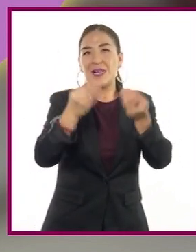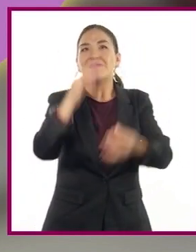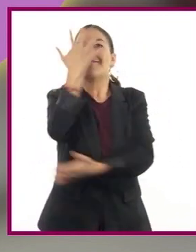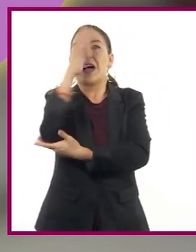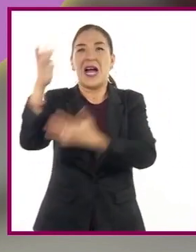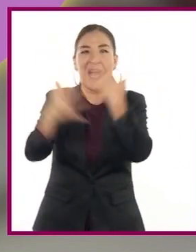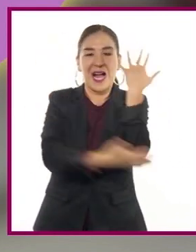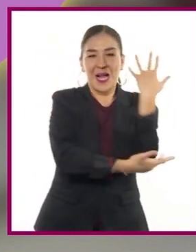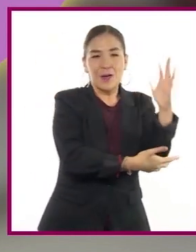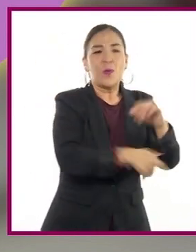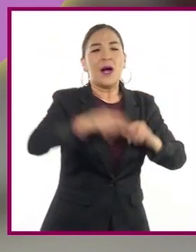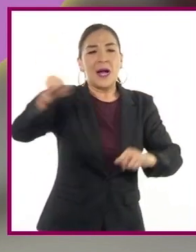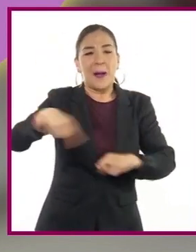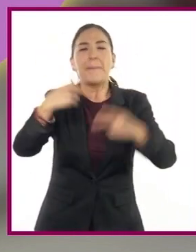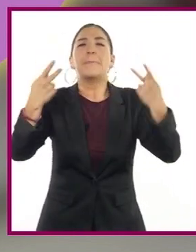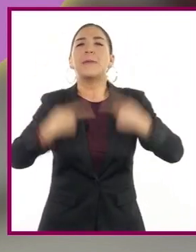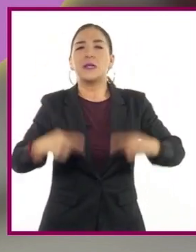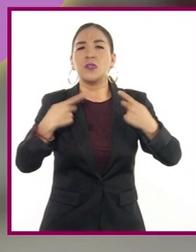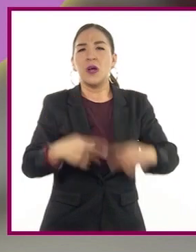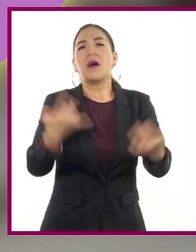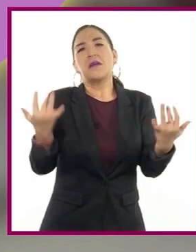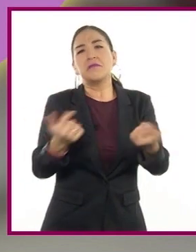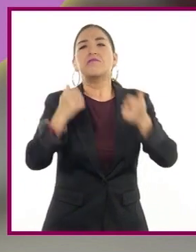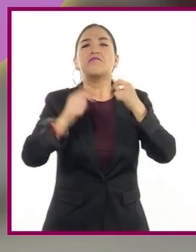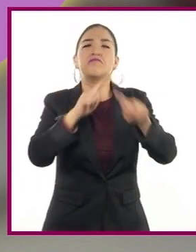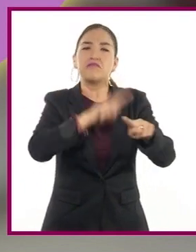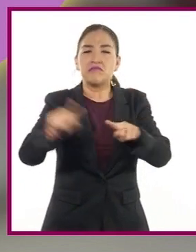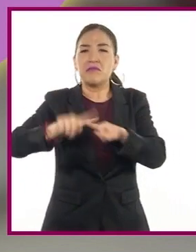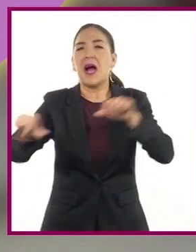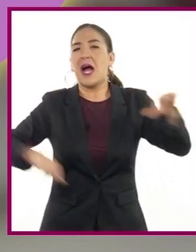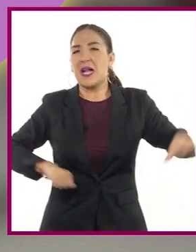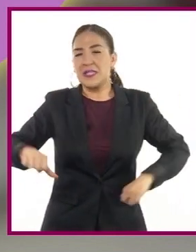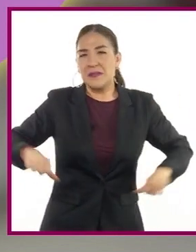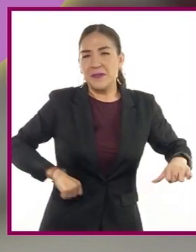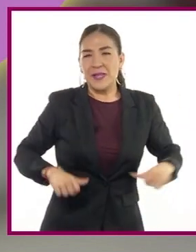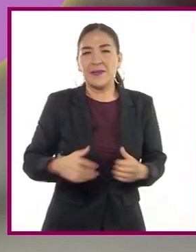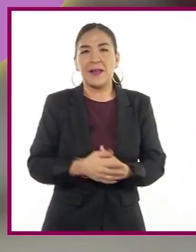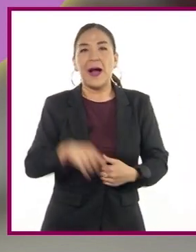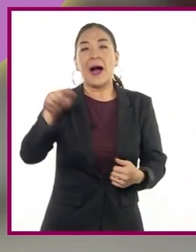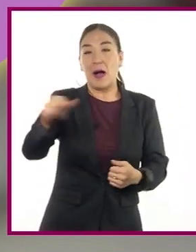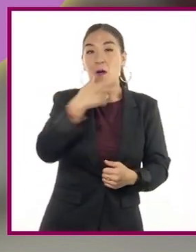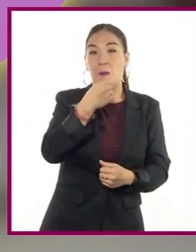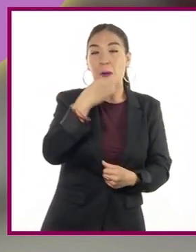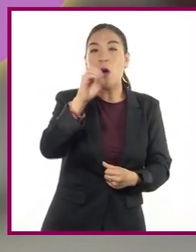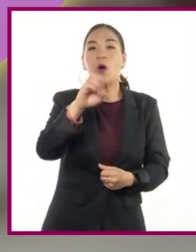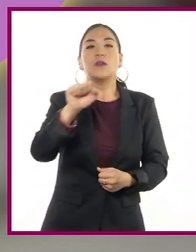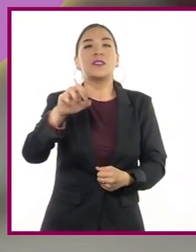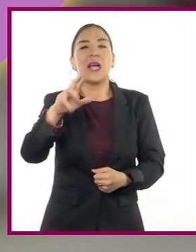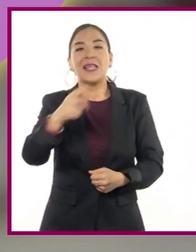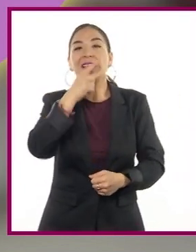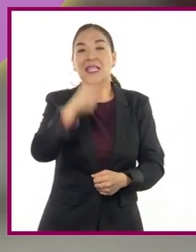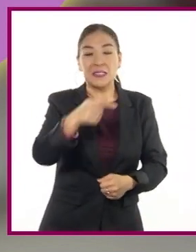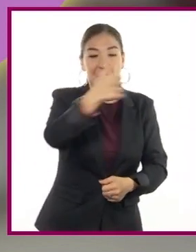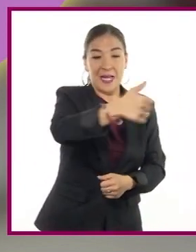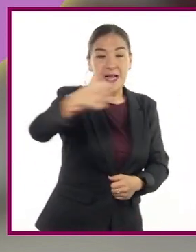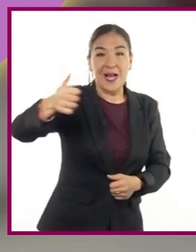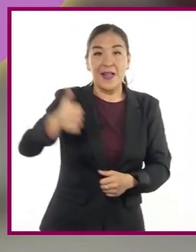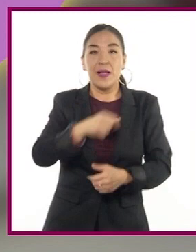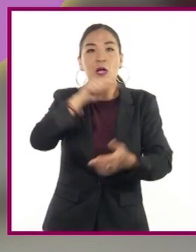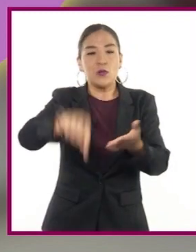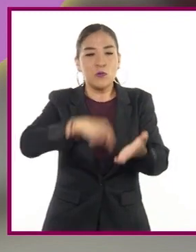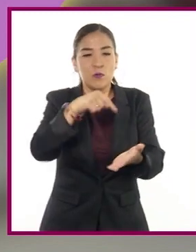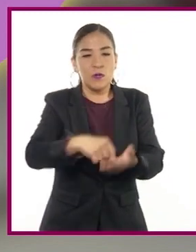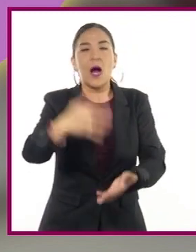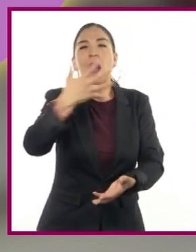árboles, donde la gente practica diversas actividades. Óscar Omar nos dice que cada uno de los lugares tiene